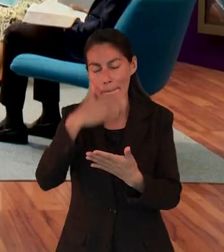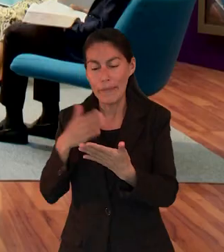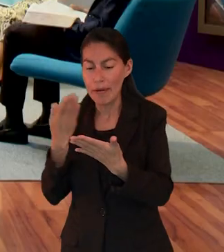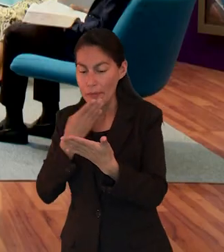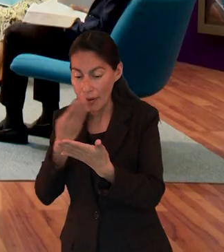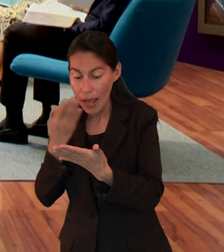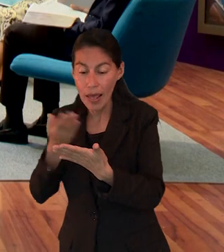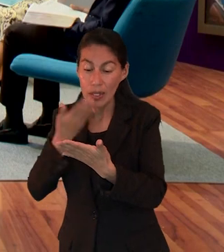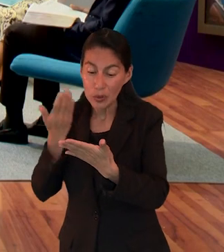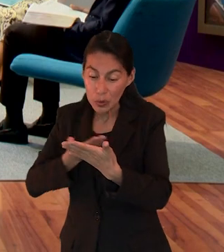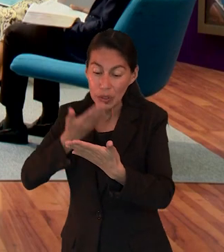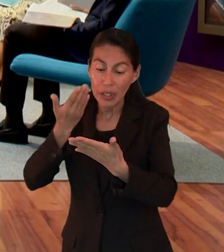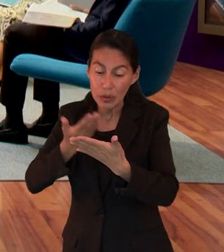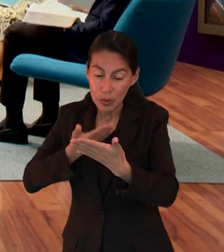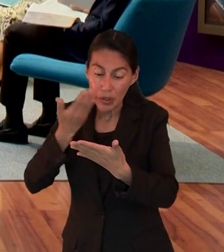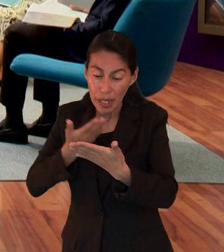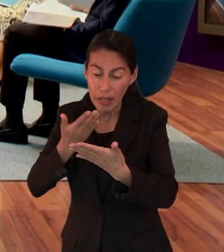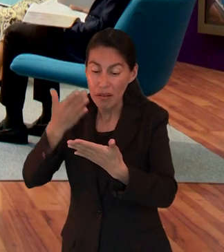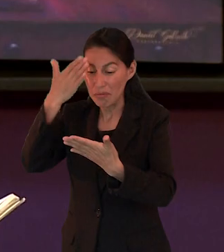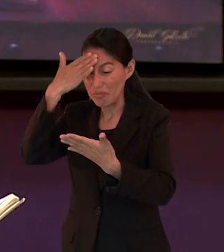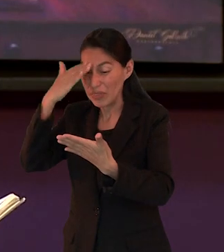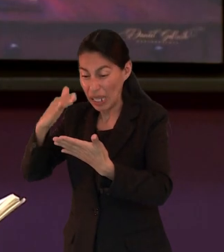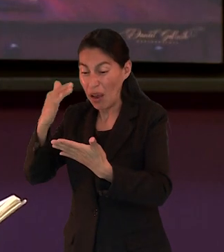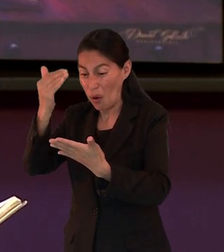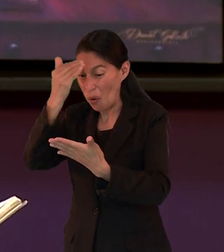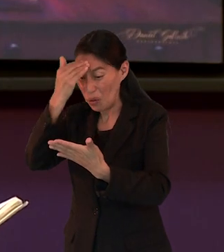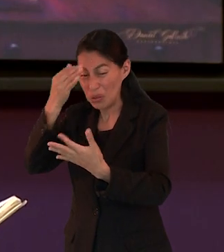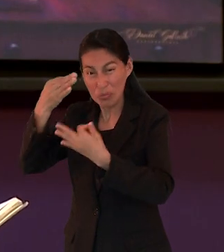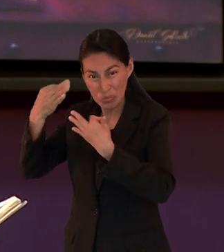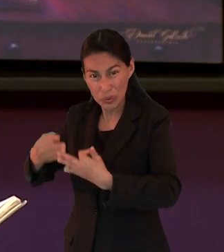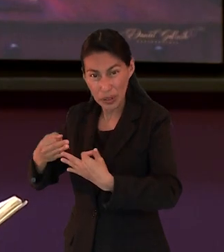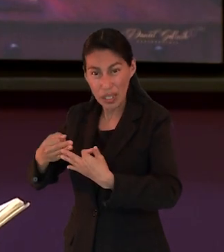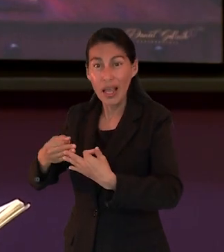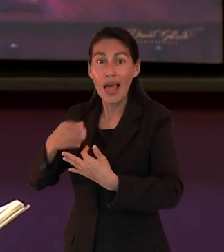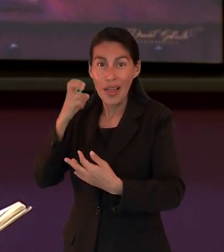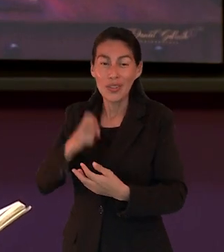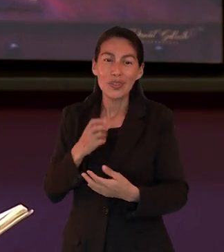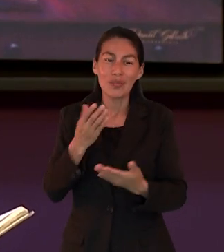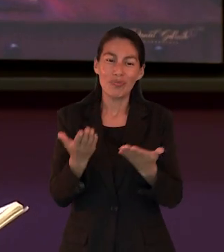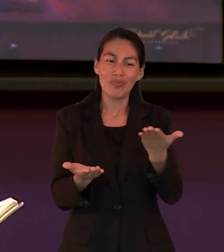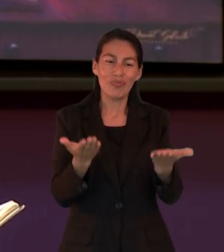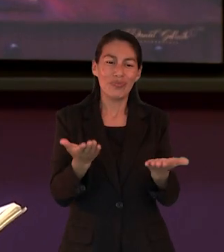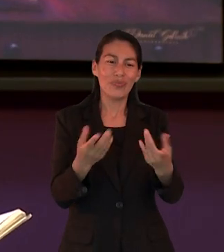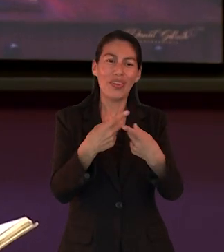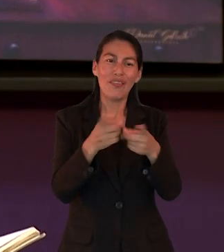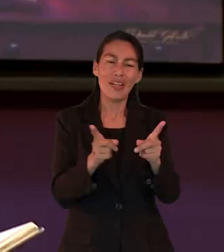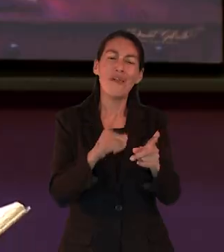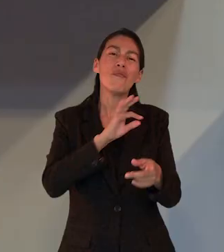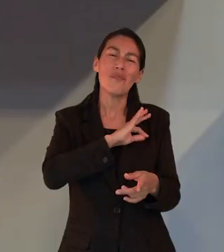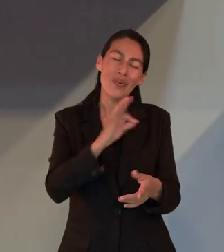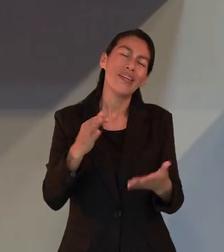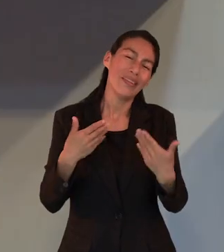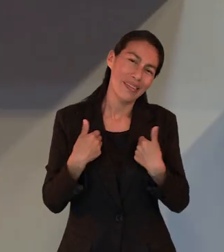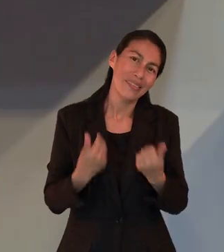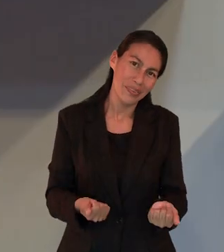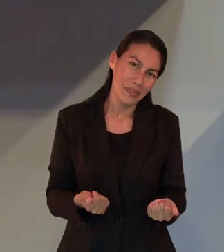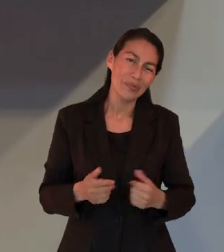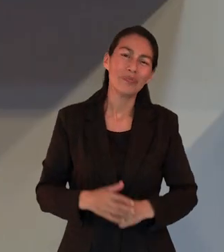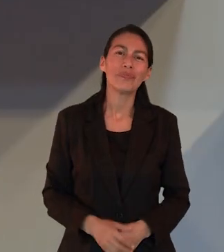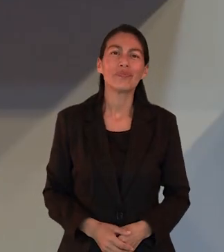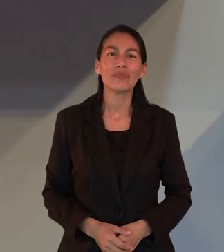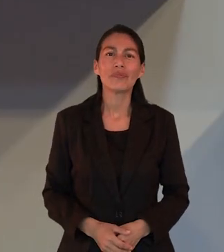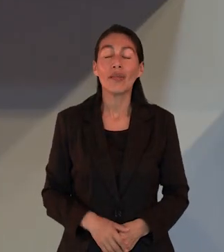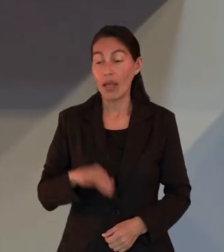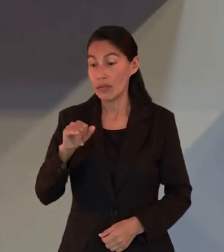en qué creían y en las bases de lo que ellos querían llegar a ser en su cristianismo. Así es. Entonces,